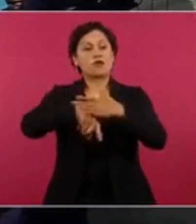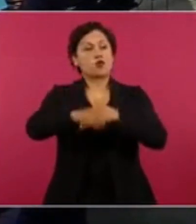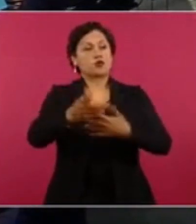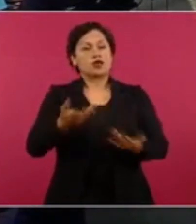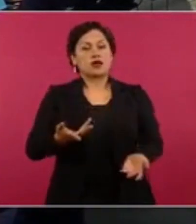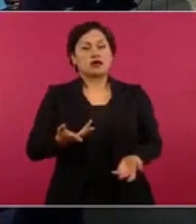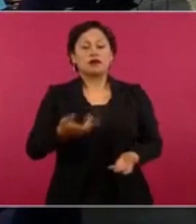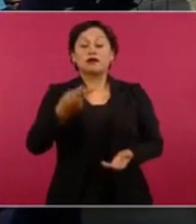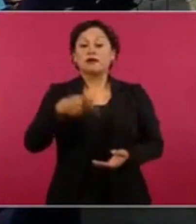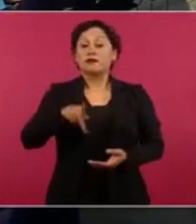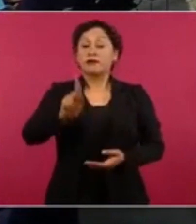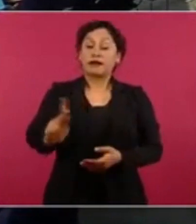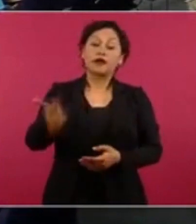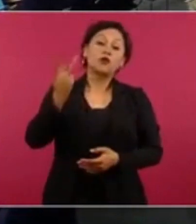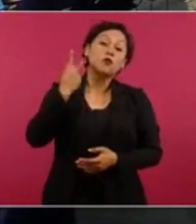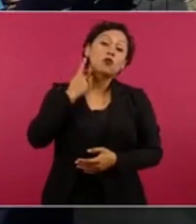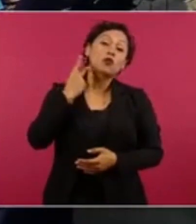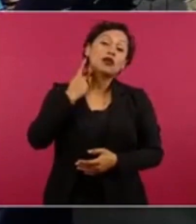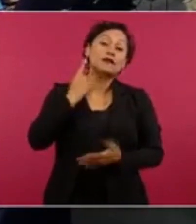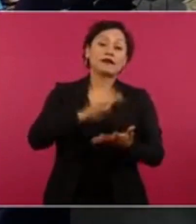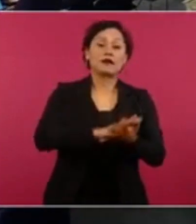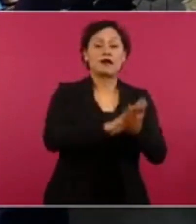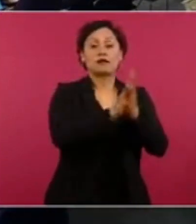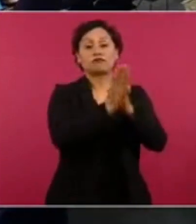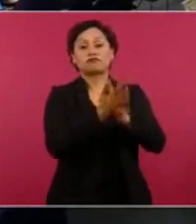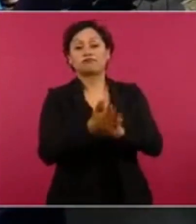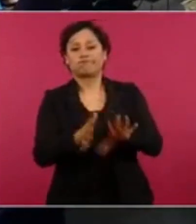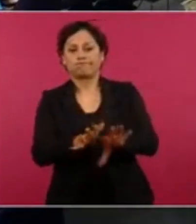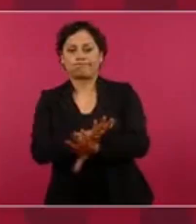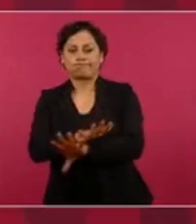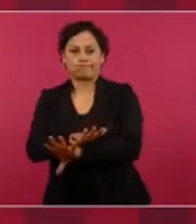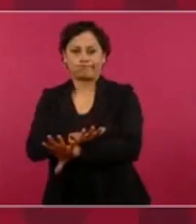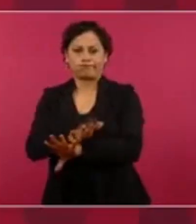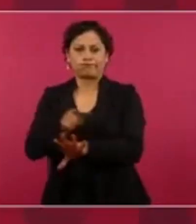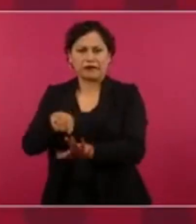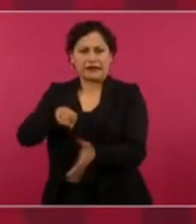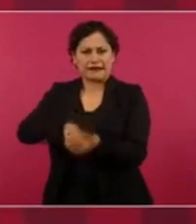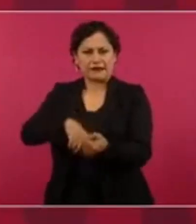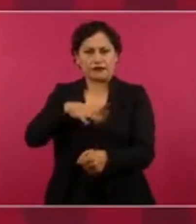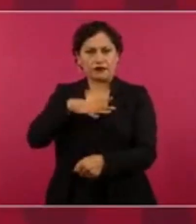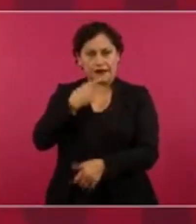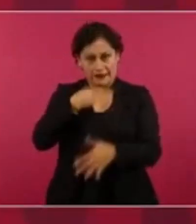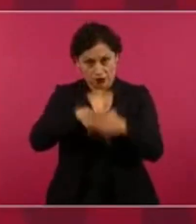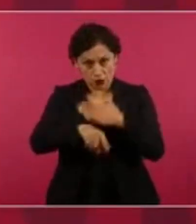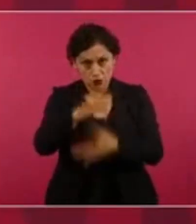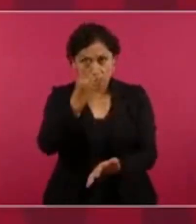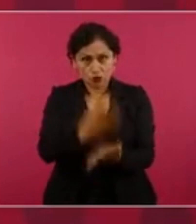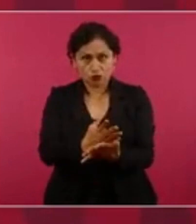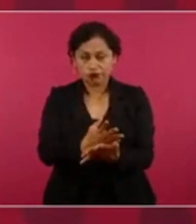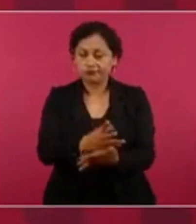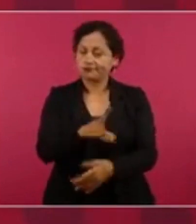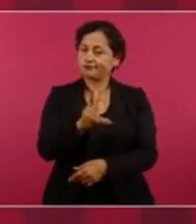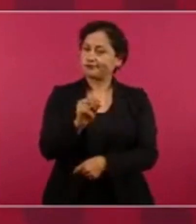transformadora no es nada más denuncia, no es nada más